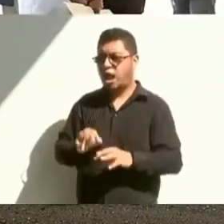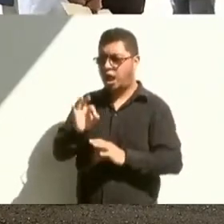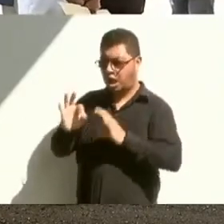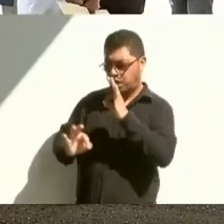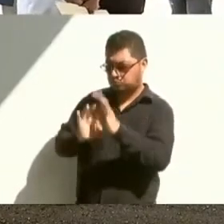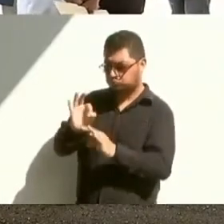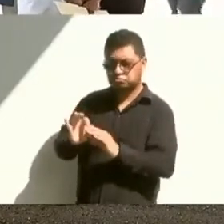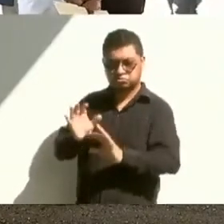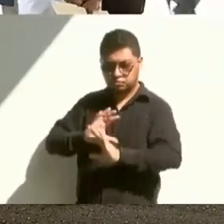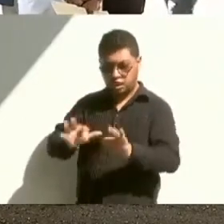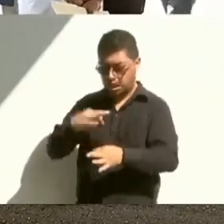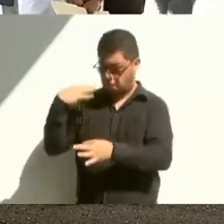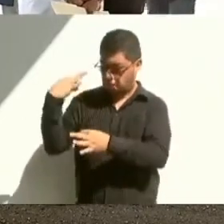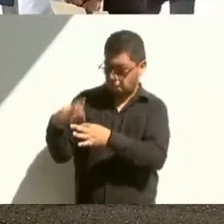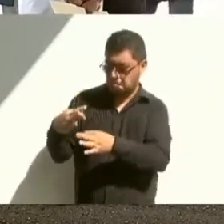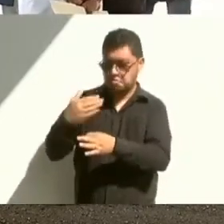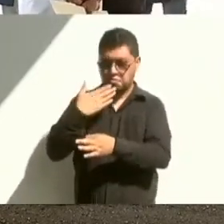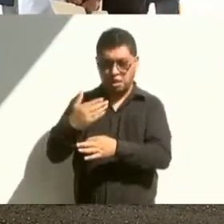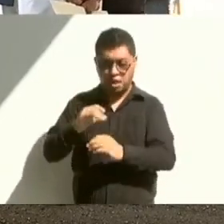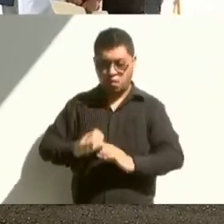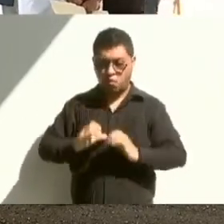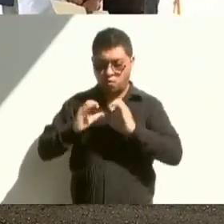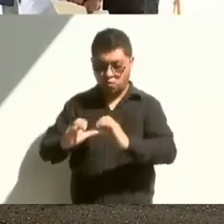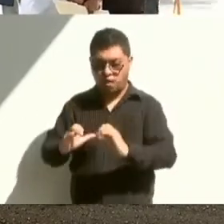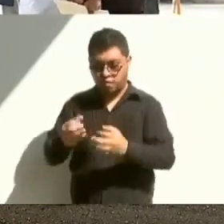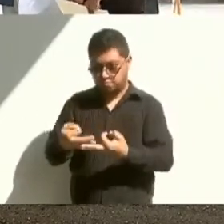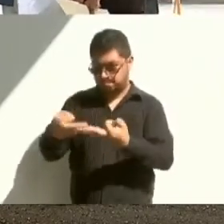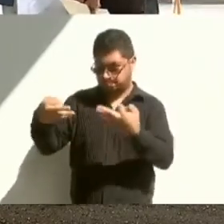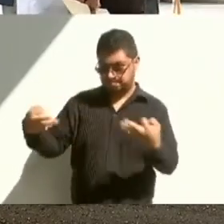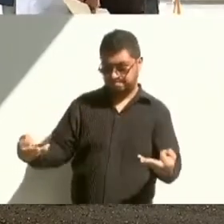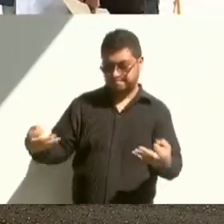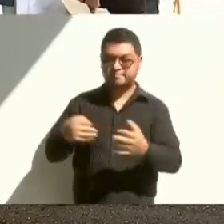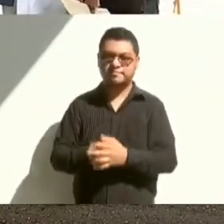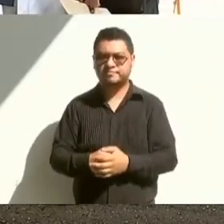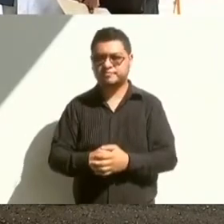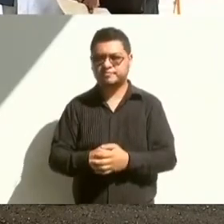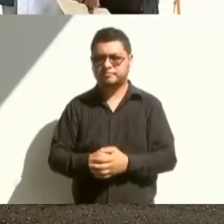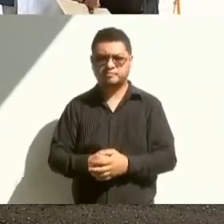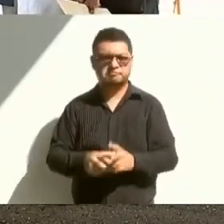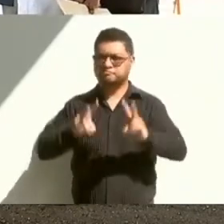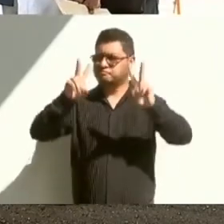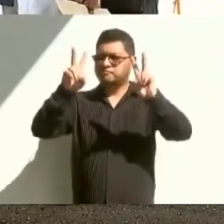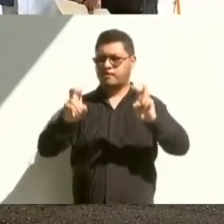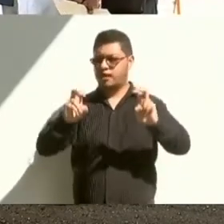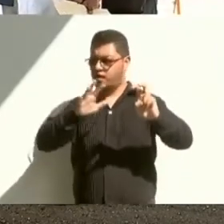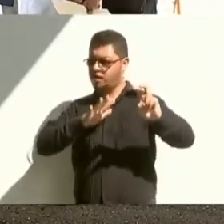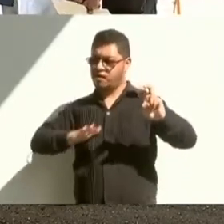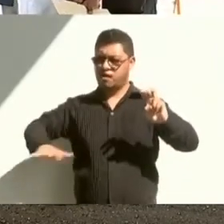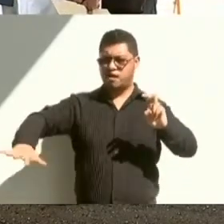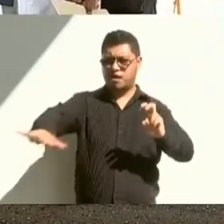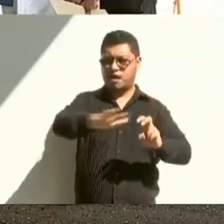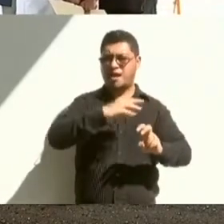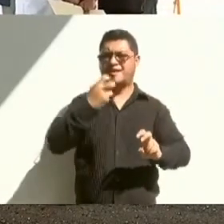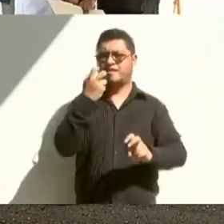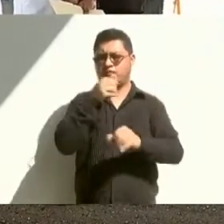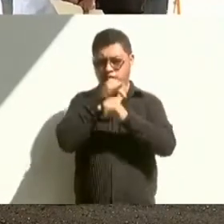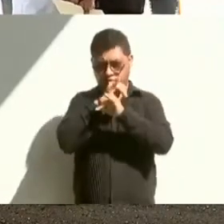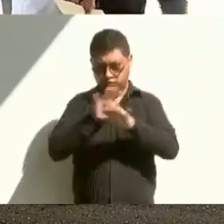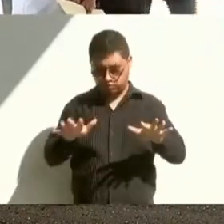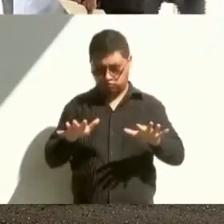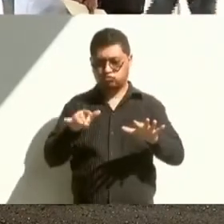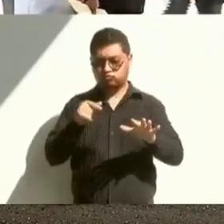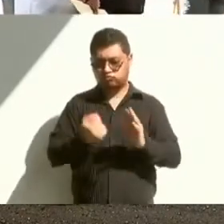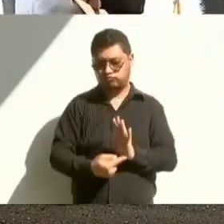la parte del suelo cárcico más delicada. Esto, en términos generales, es más o menos el reporte, por las condiciones,